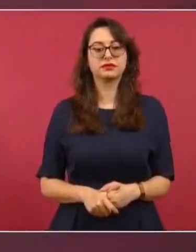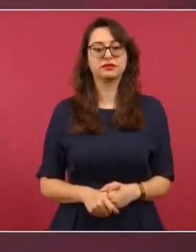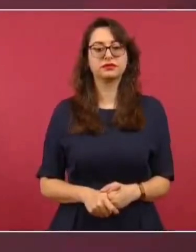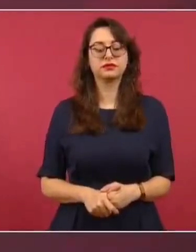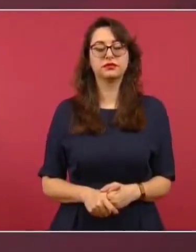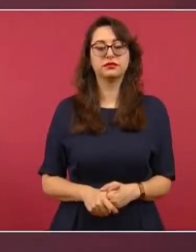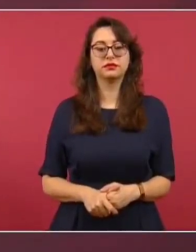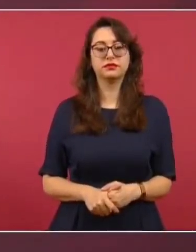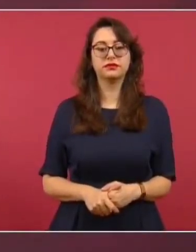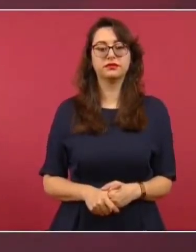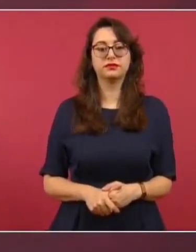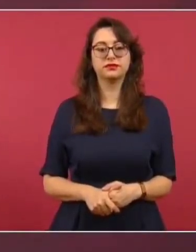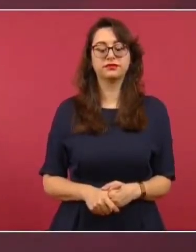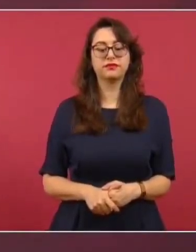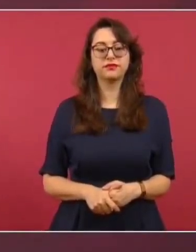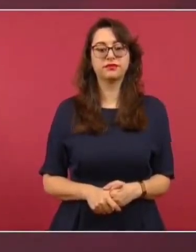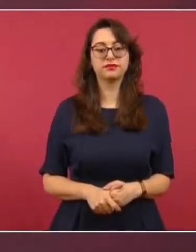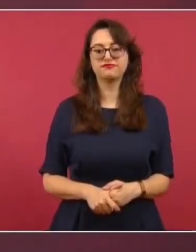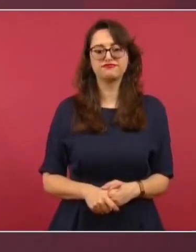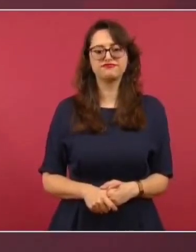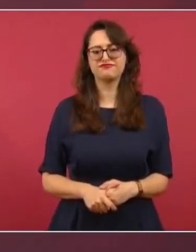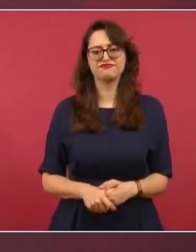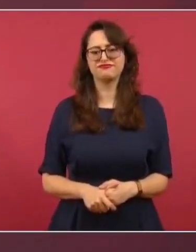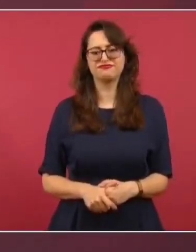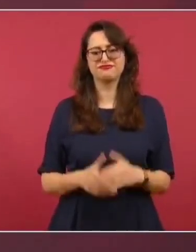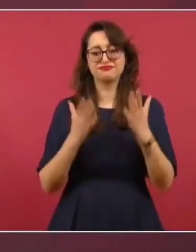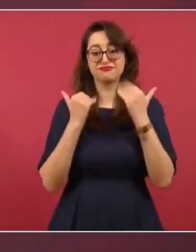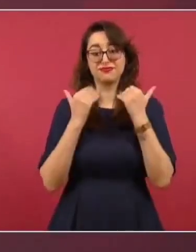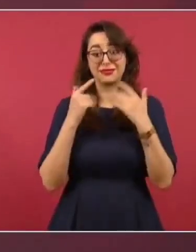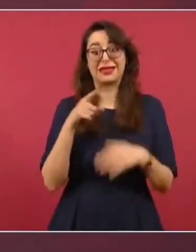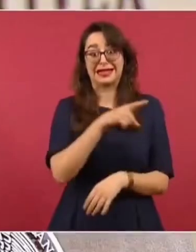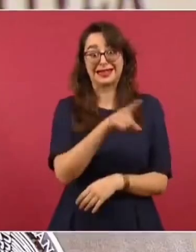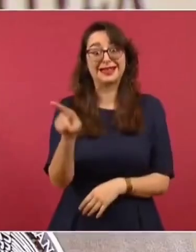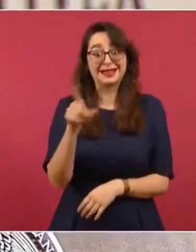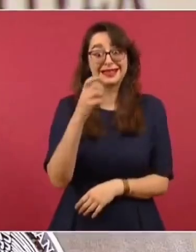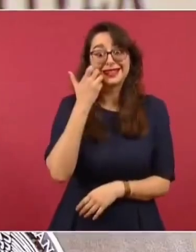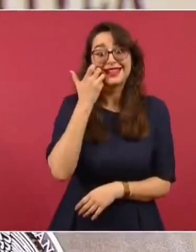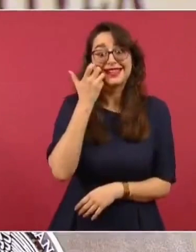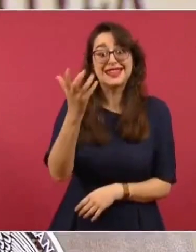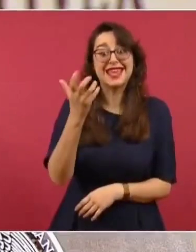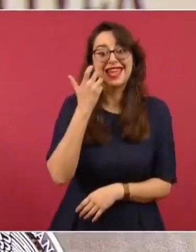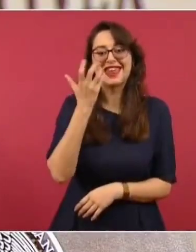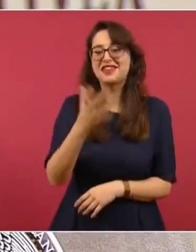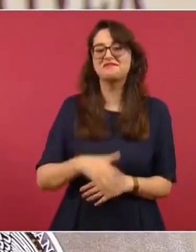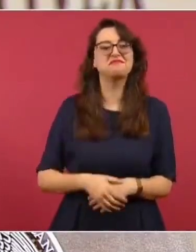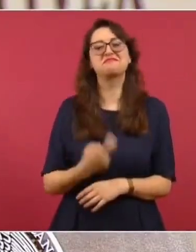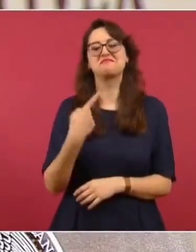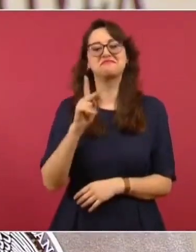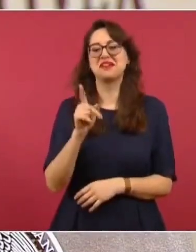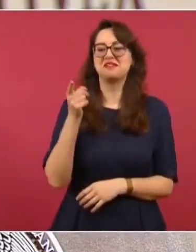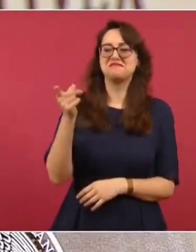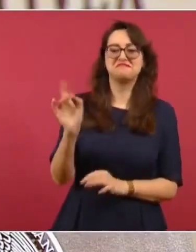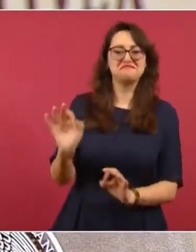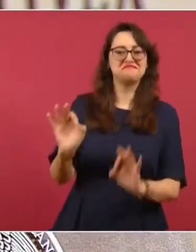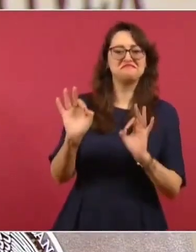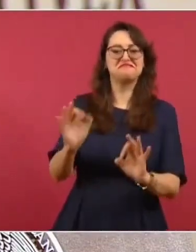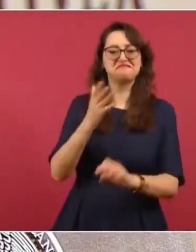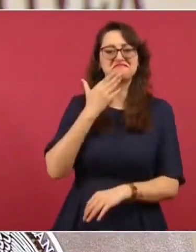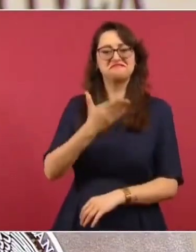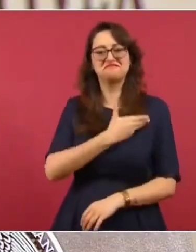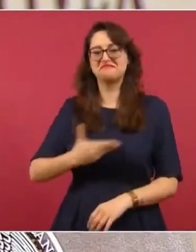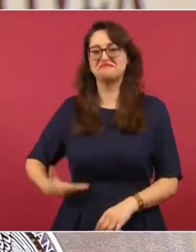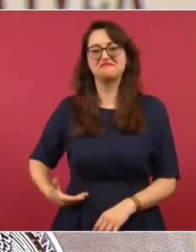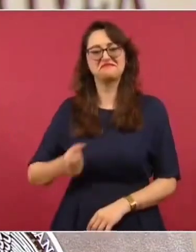no hay nada de eso. Eso quisieran, pero goza de cabal. La salud del mismo, lo dijo ayer, está